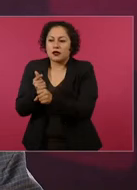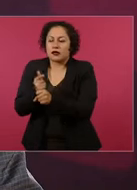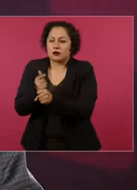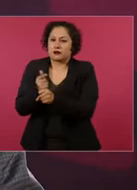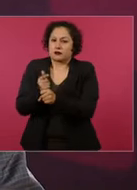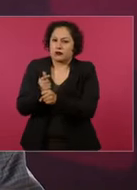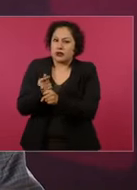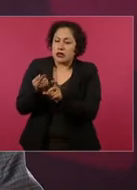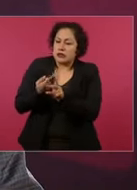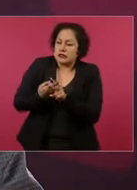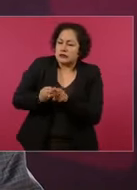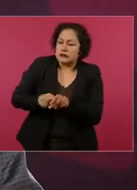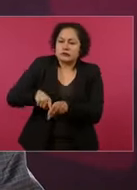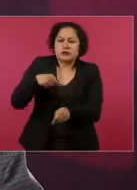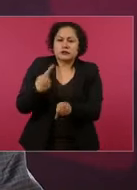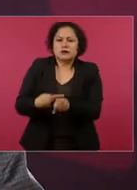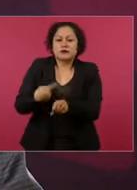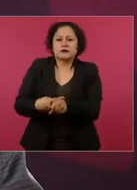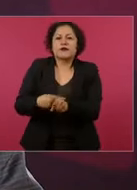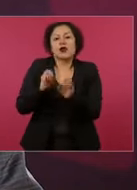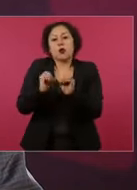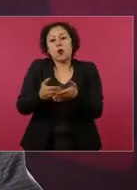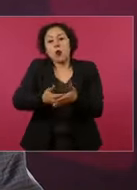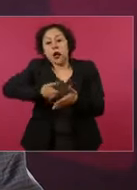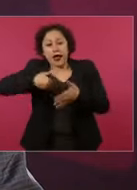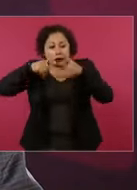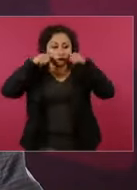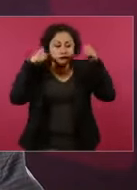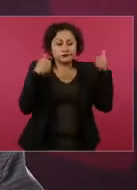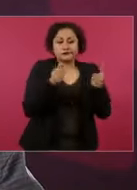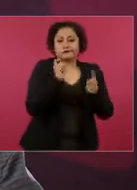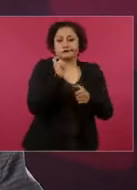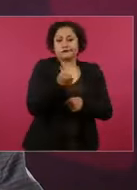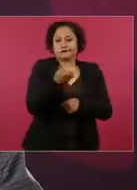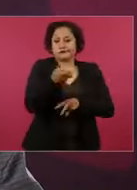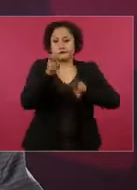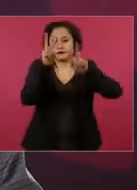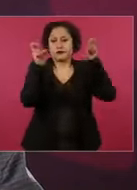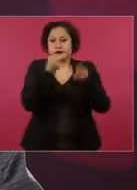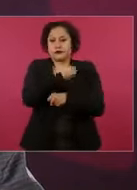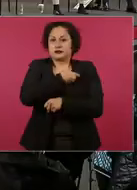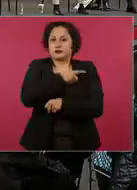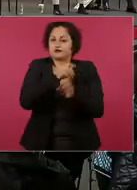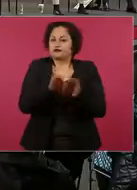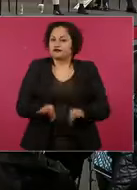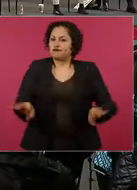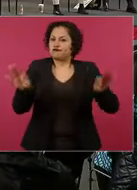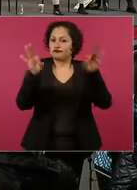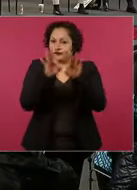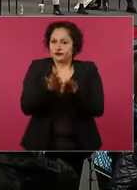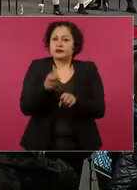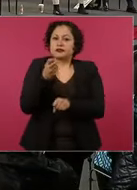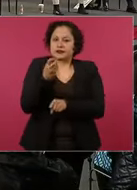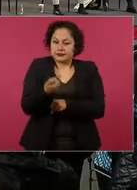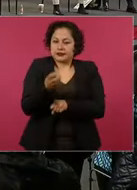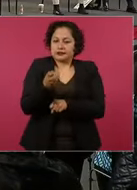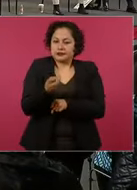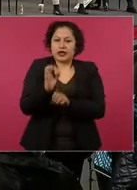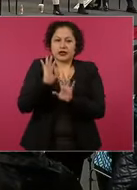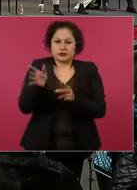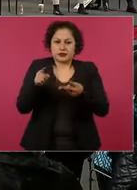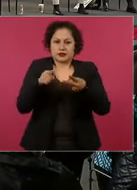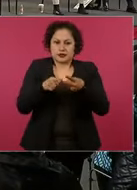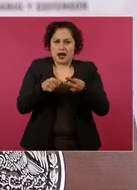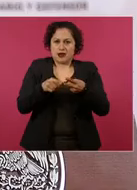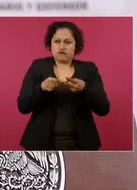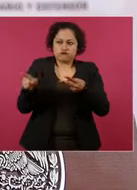prevención, de la salud, que es muy, muy importante y que se está desarrollando rápidamente como lo